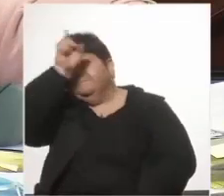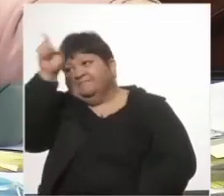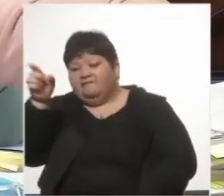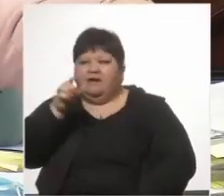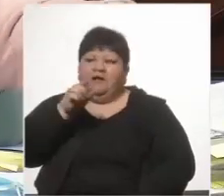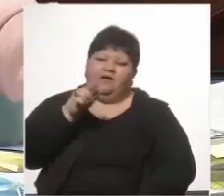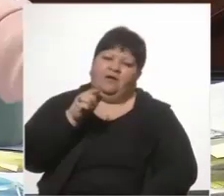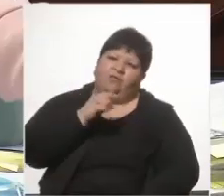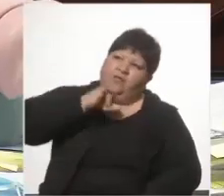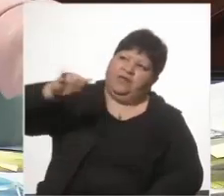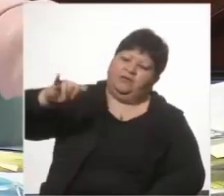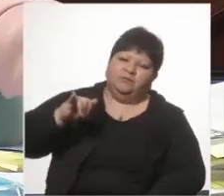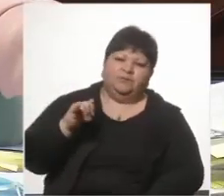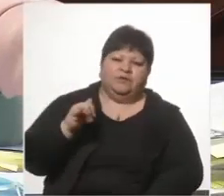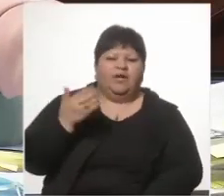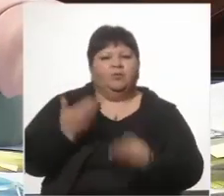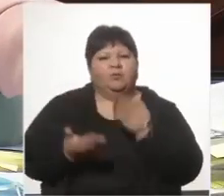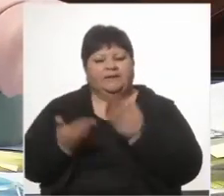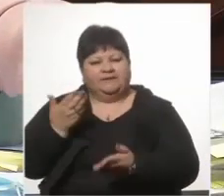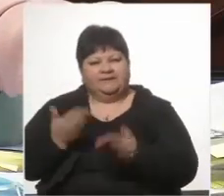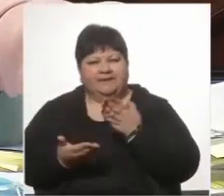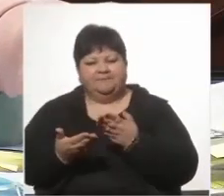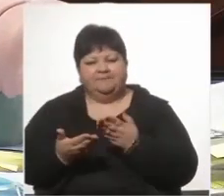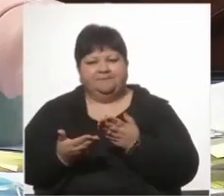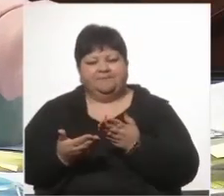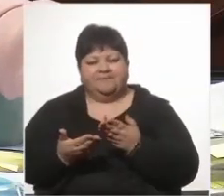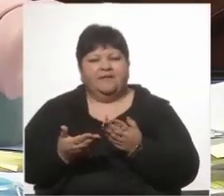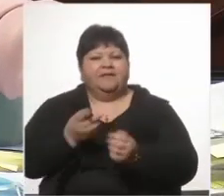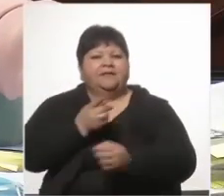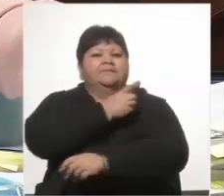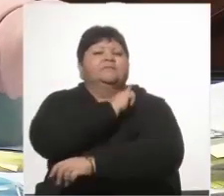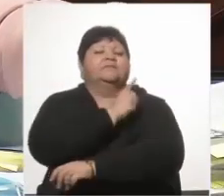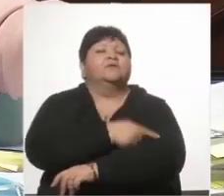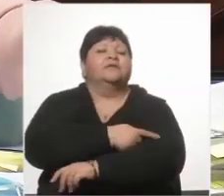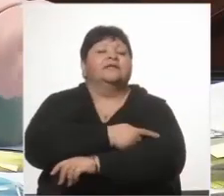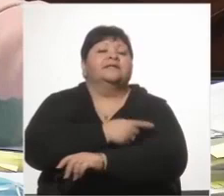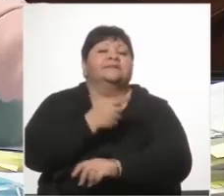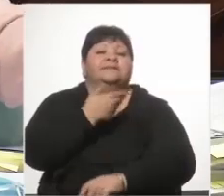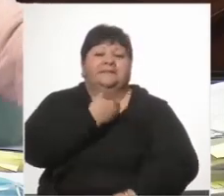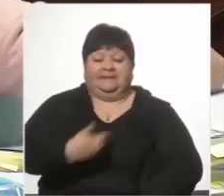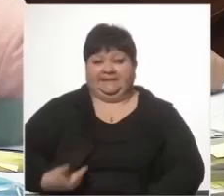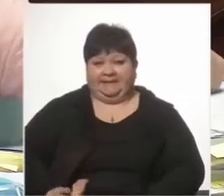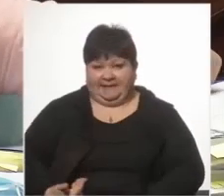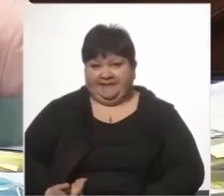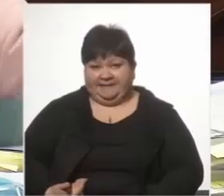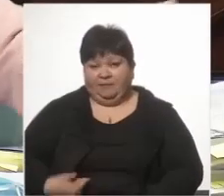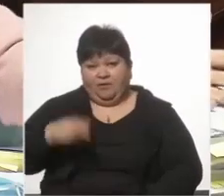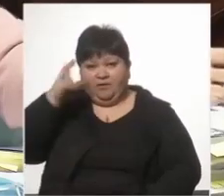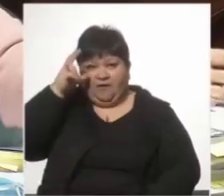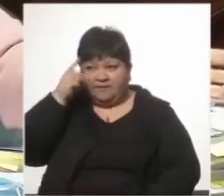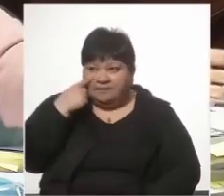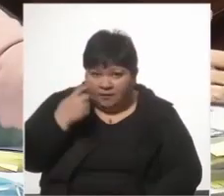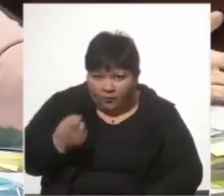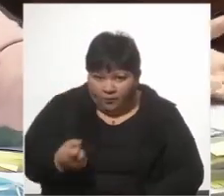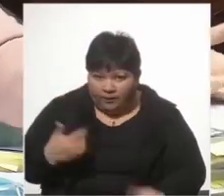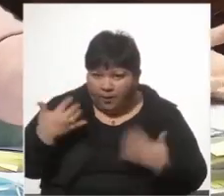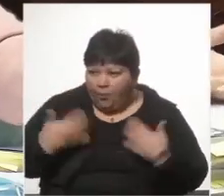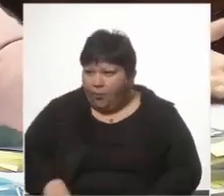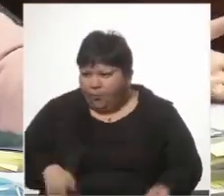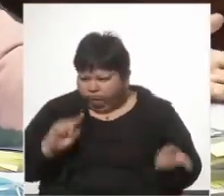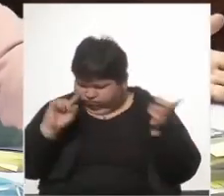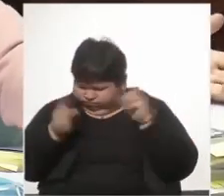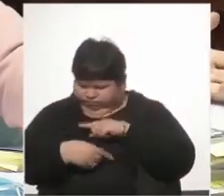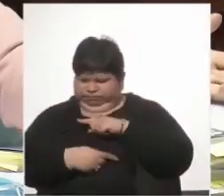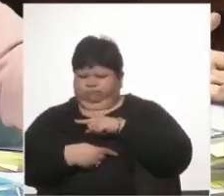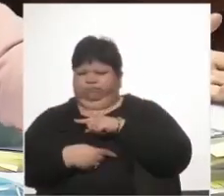leímos todos los expedientes está agregado el poder ya termino el poder que Presidencia cuando Vázquez se dio cuenta que se le había dado vuelta